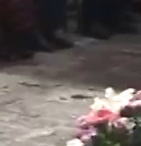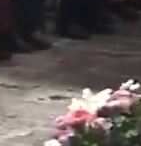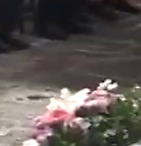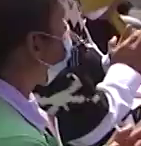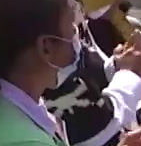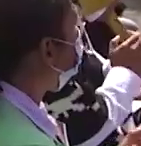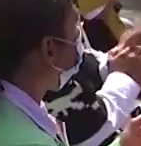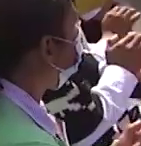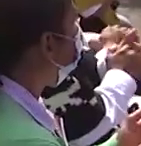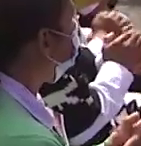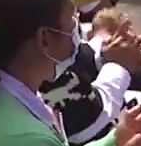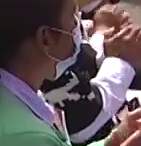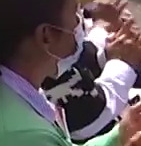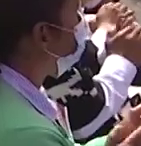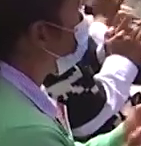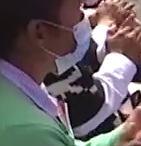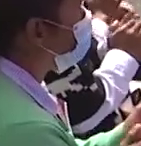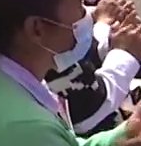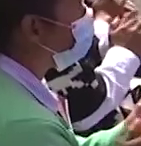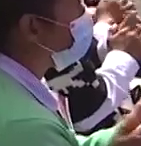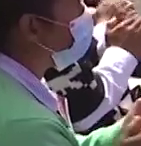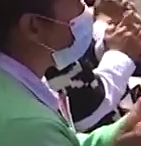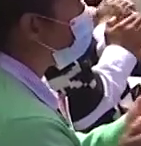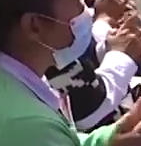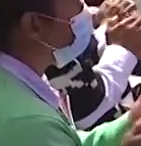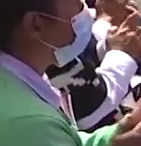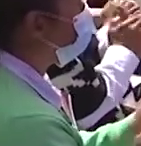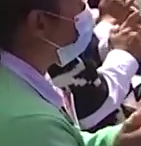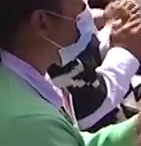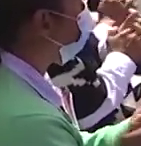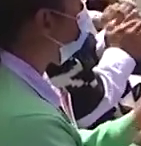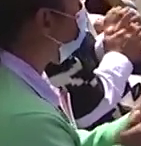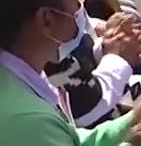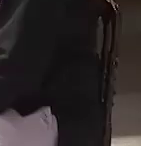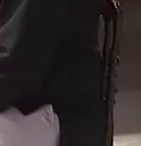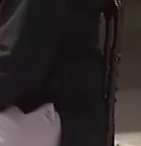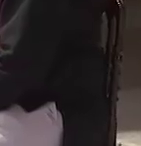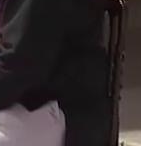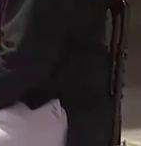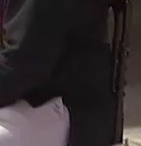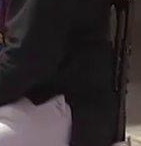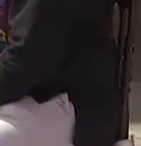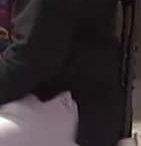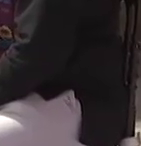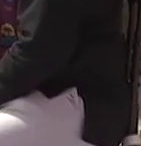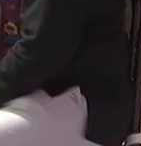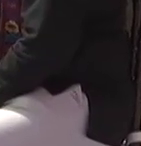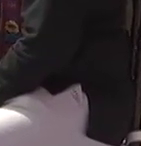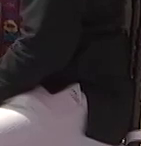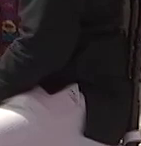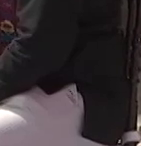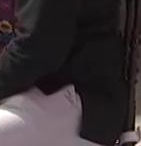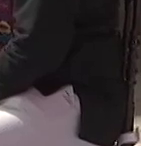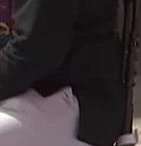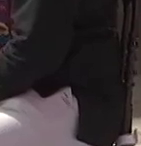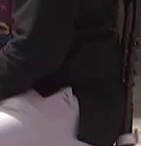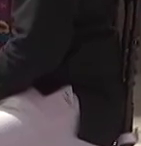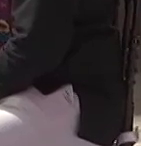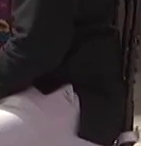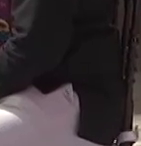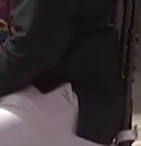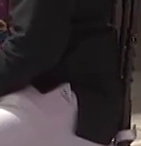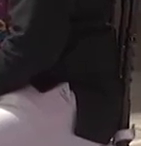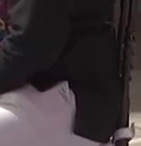actual administración se han fortalecido los proyectos productivos de 7.760 artesanos a través de una inversión de 12